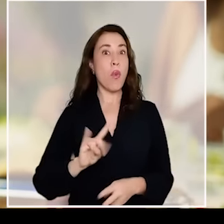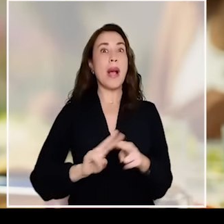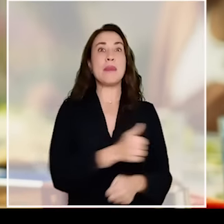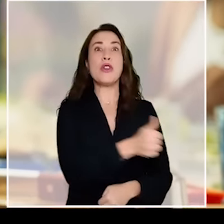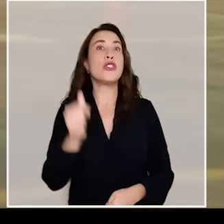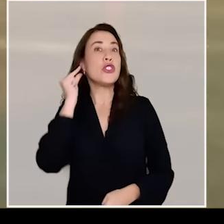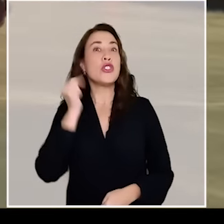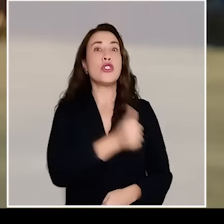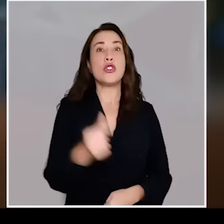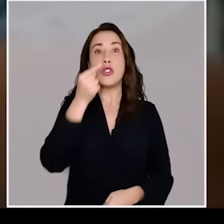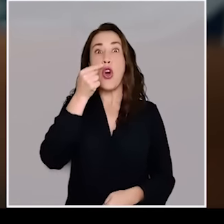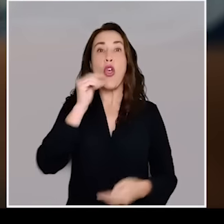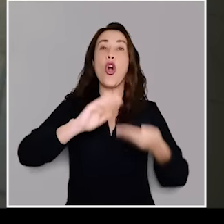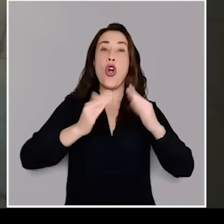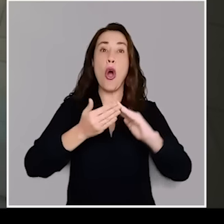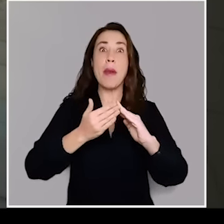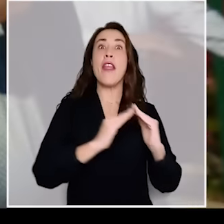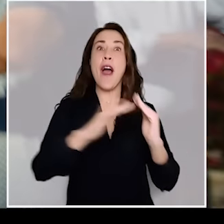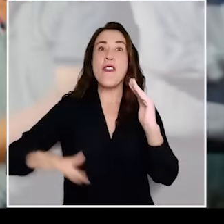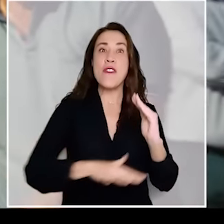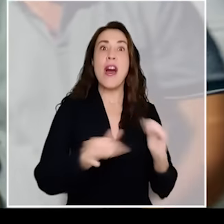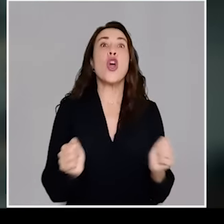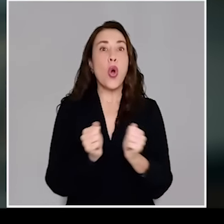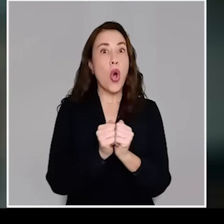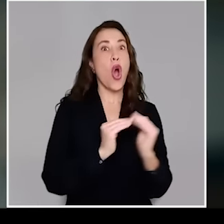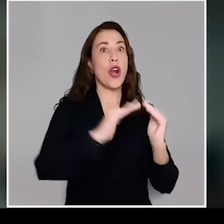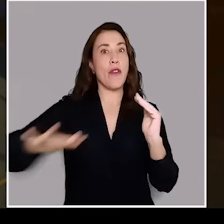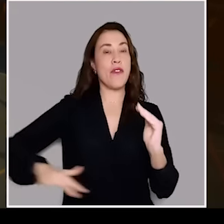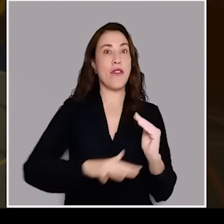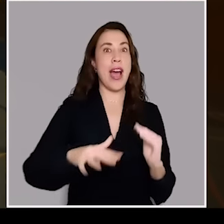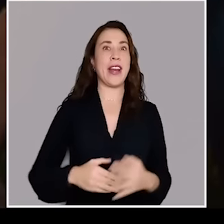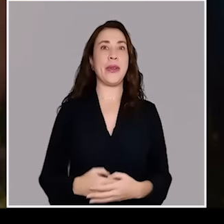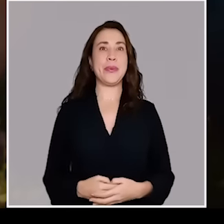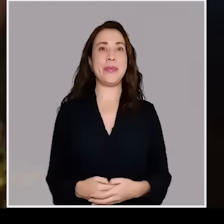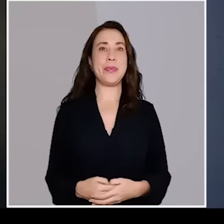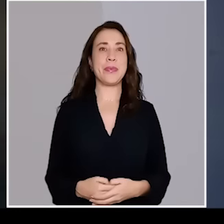lo hacemos todas y todos. En comunidad. En el barrio. Y con el barrio.